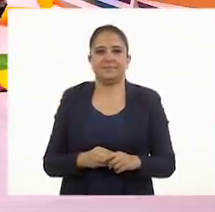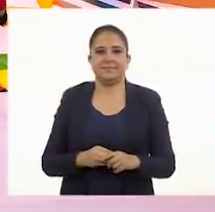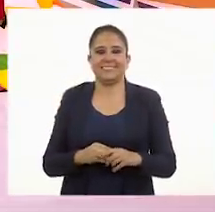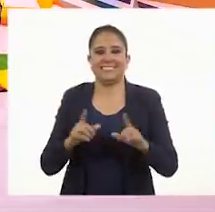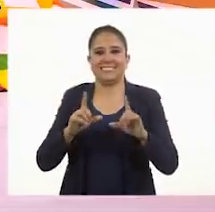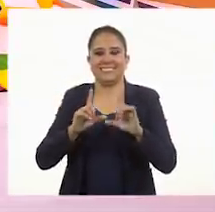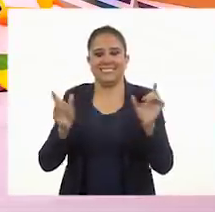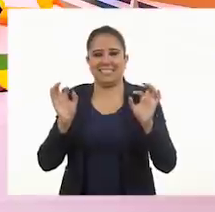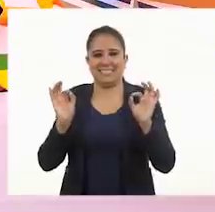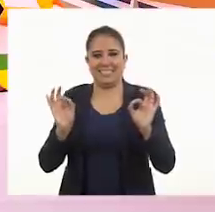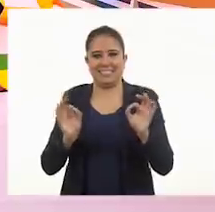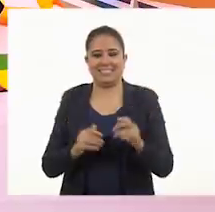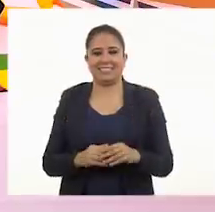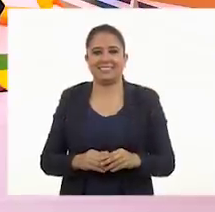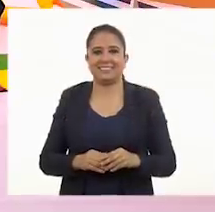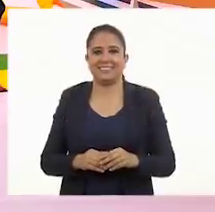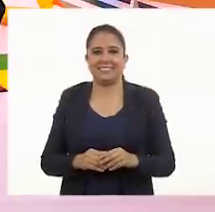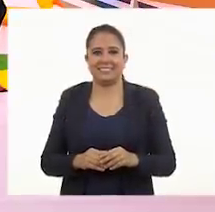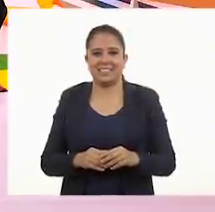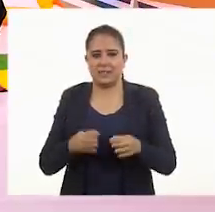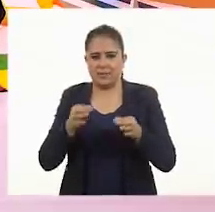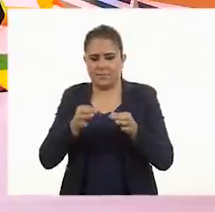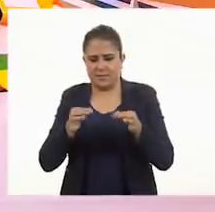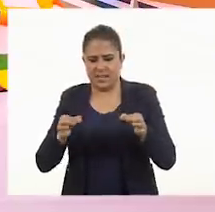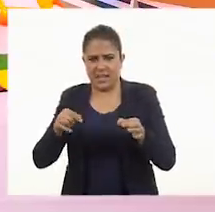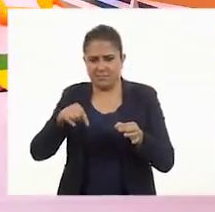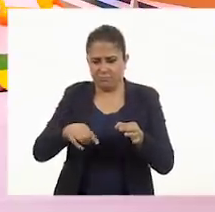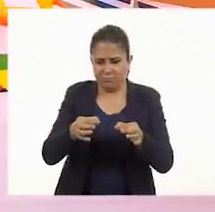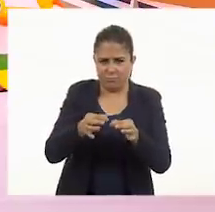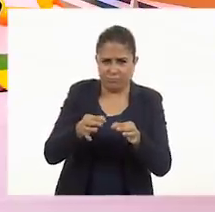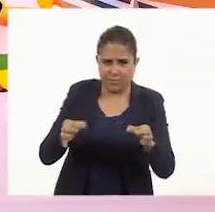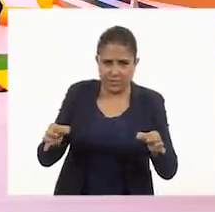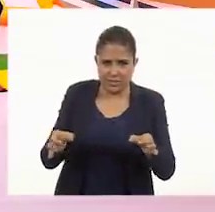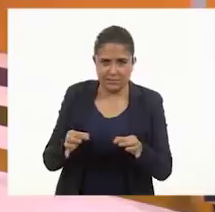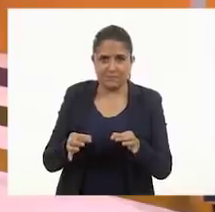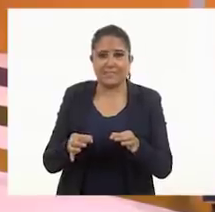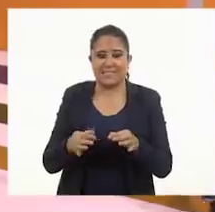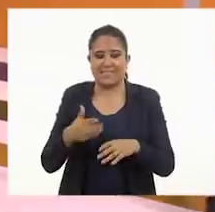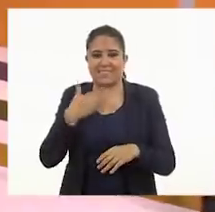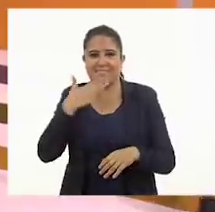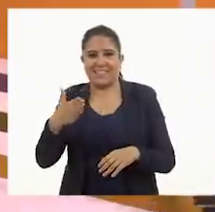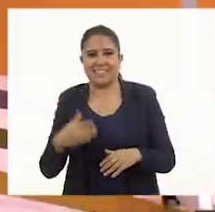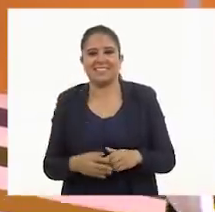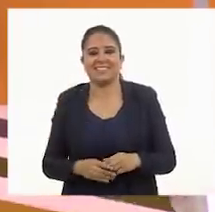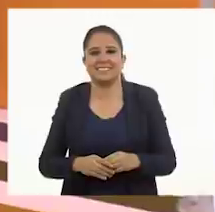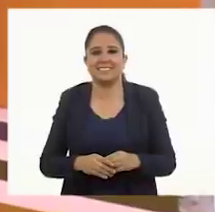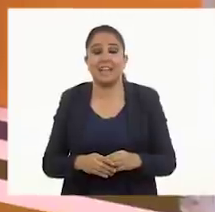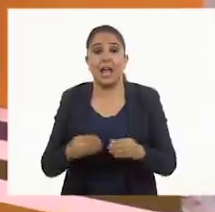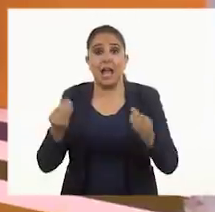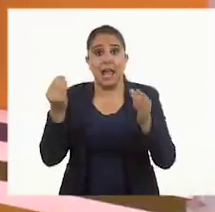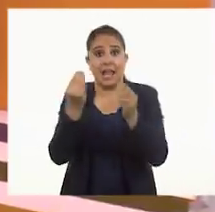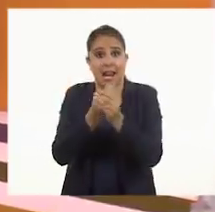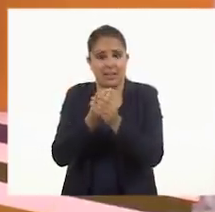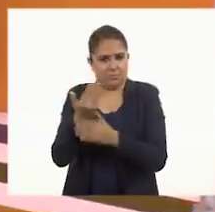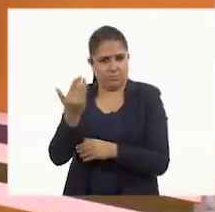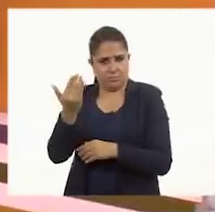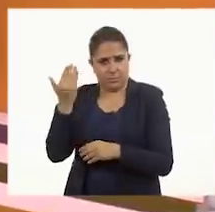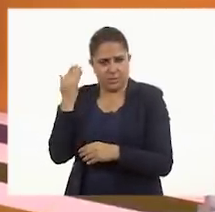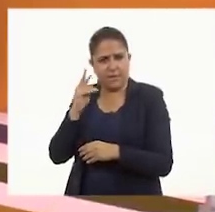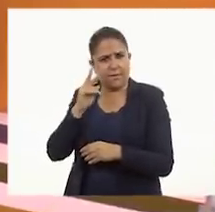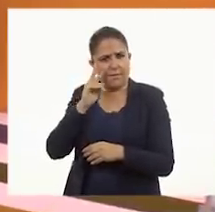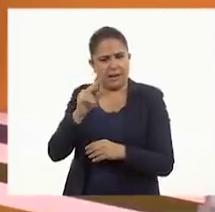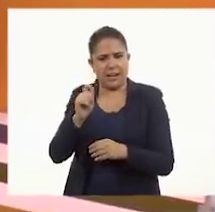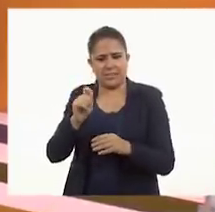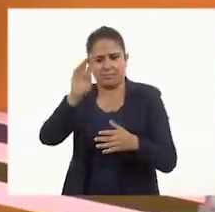Listo. Vamos a dejar el dado aquí, las fichitas aquí en medio, por favor. Bien. En la clase pasada vimos el